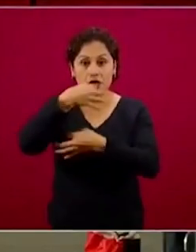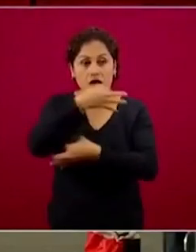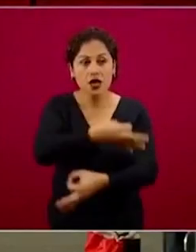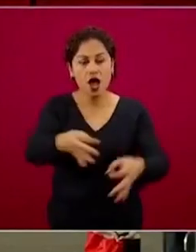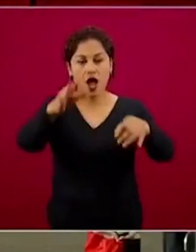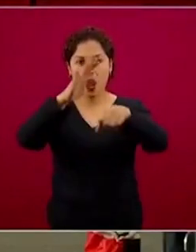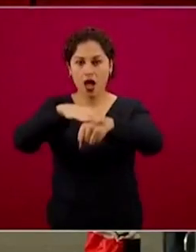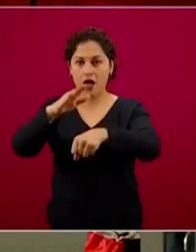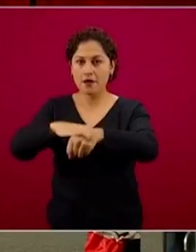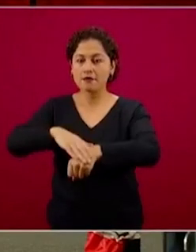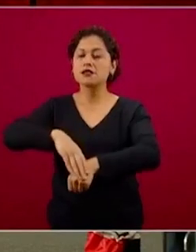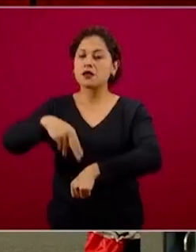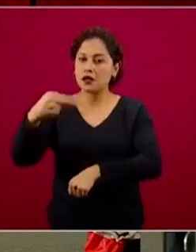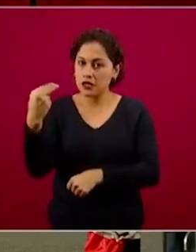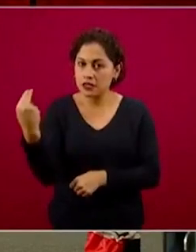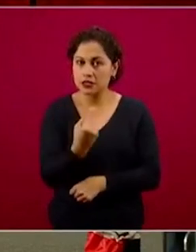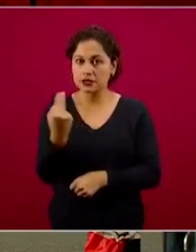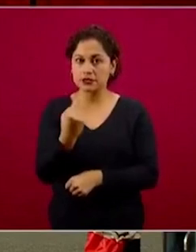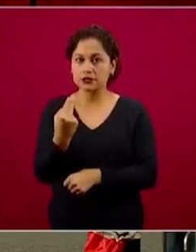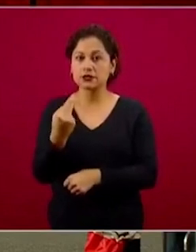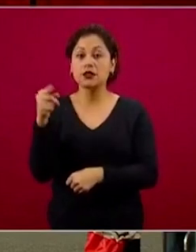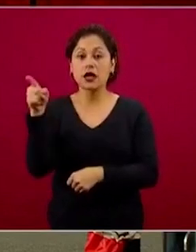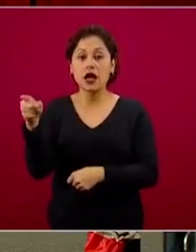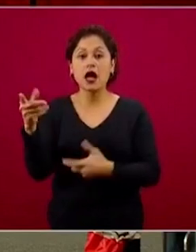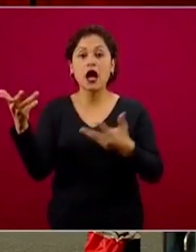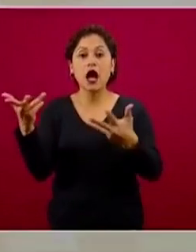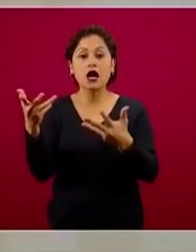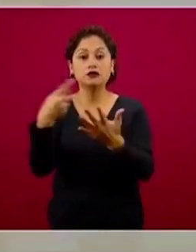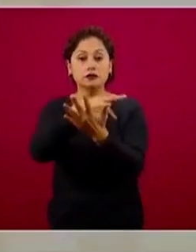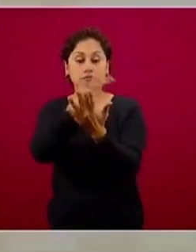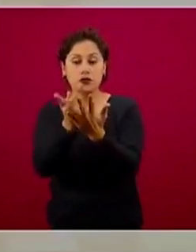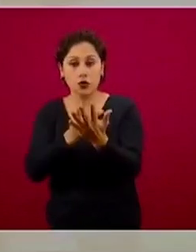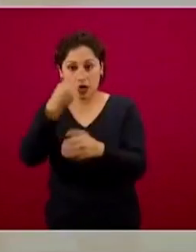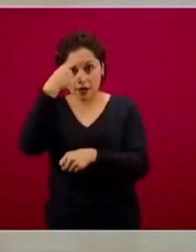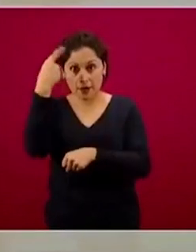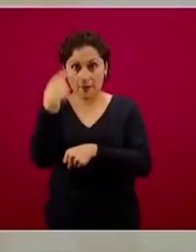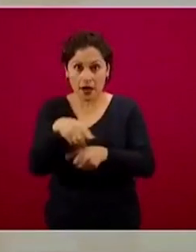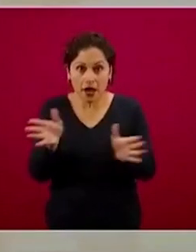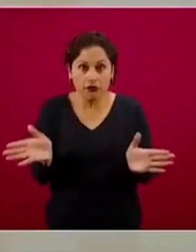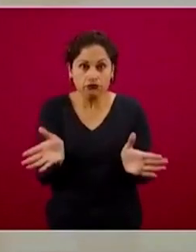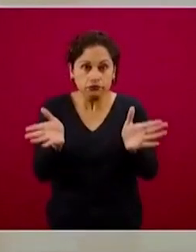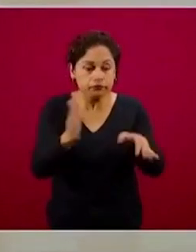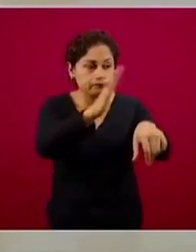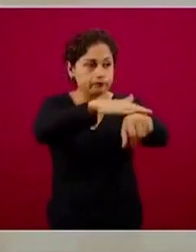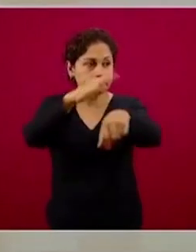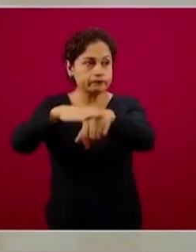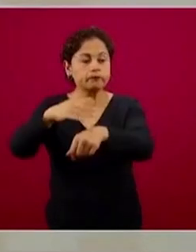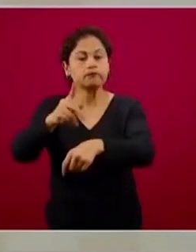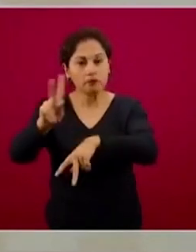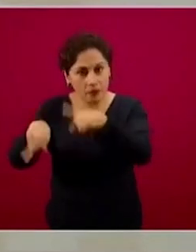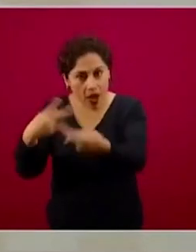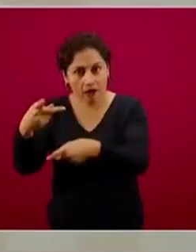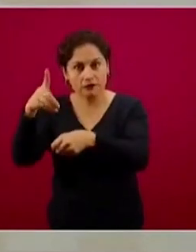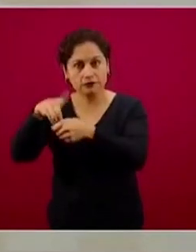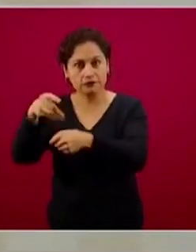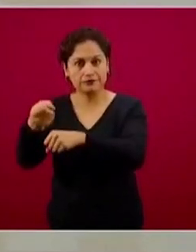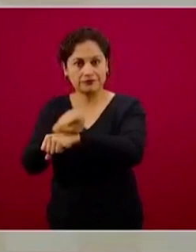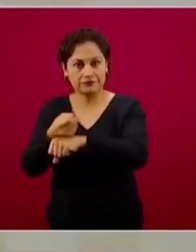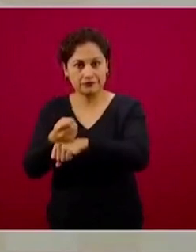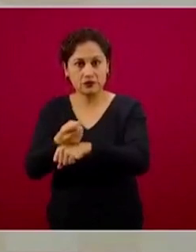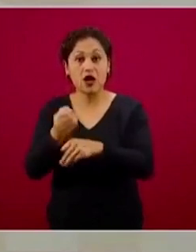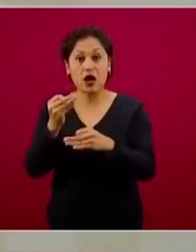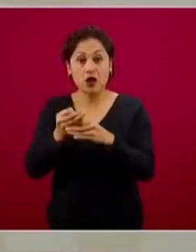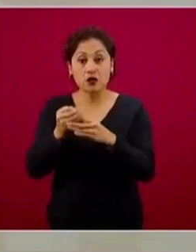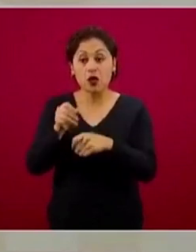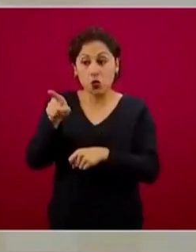y estableció un programa precisamente de fomento a la donación sanguínea que ha tenido muy buenos resultados. Entonces, si usted tiene